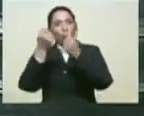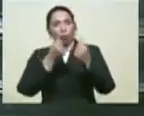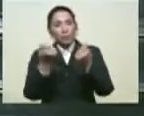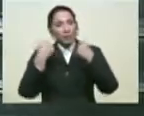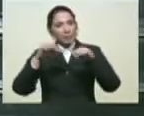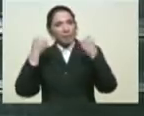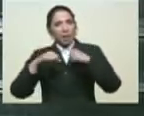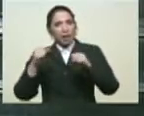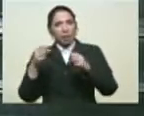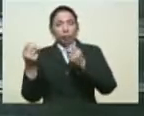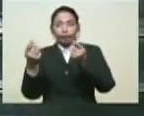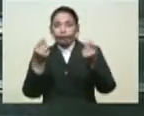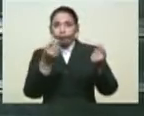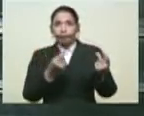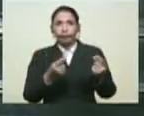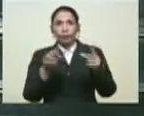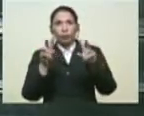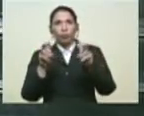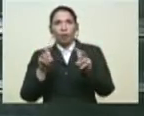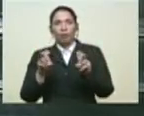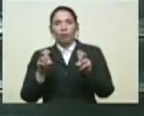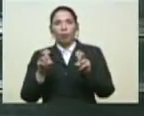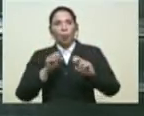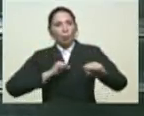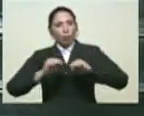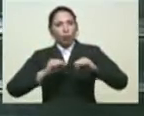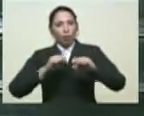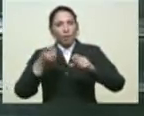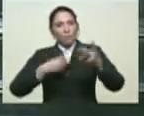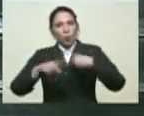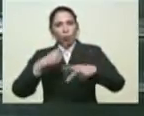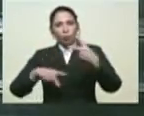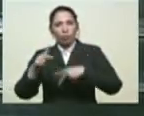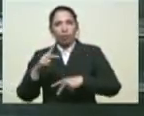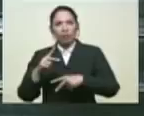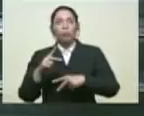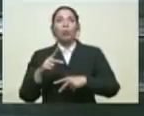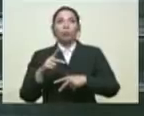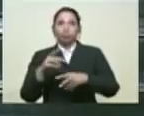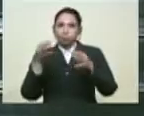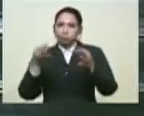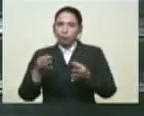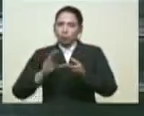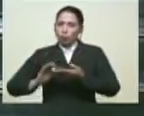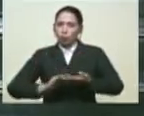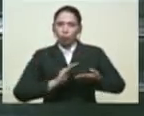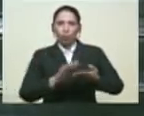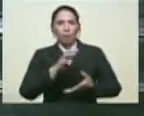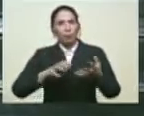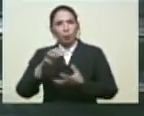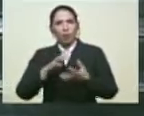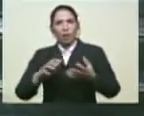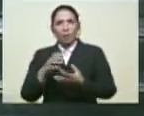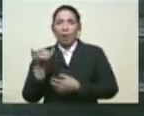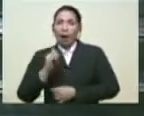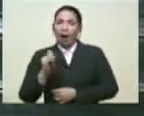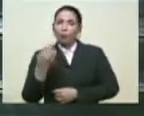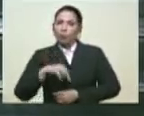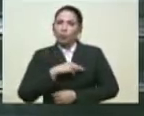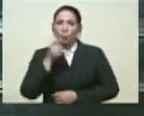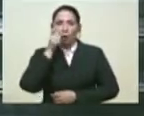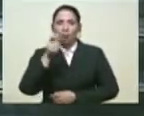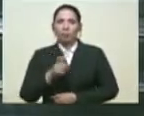activar verdaderamente todos los motores productivos y solucionar y resolver los problemas que tiene nuestro pueblo.